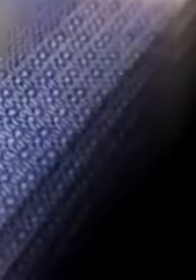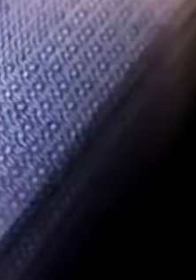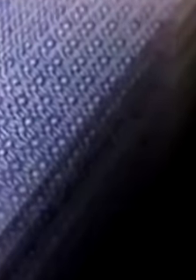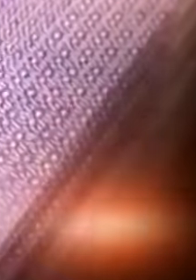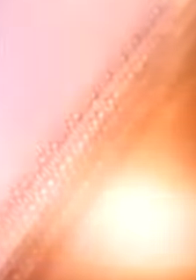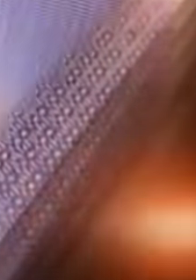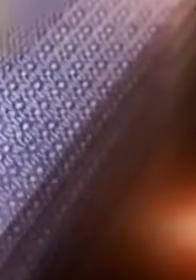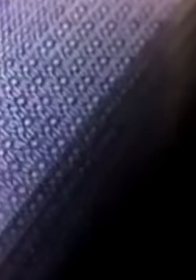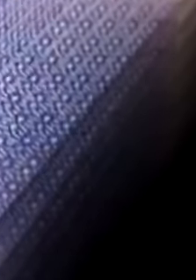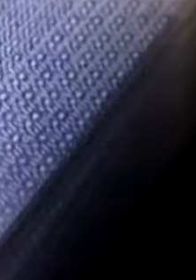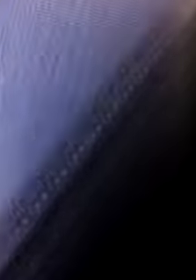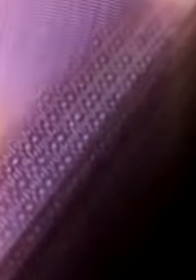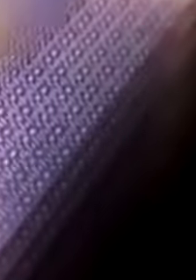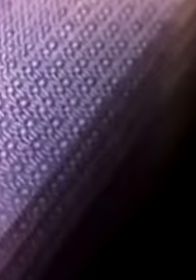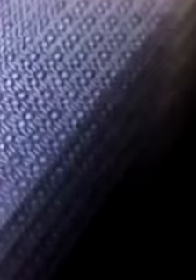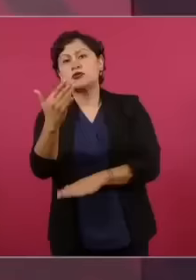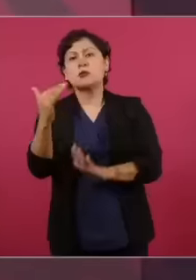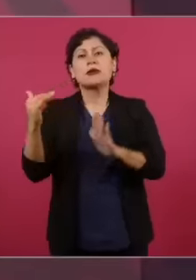mil pesos,